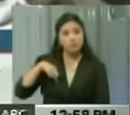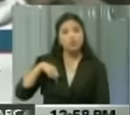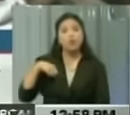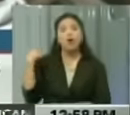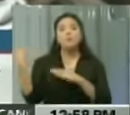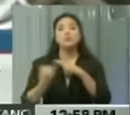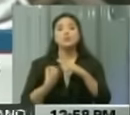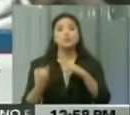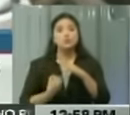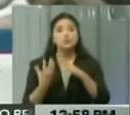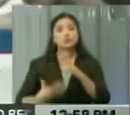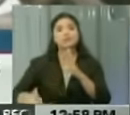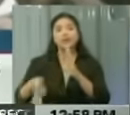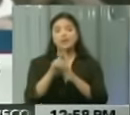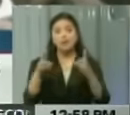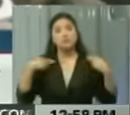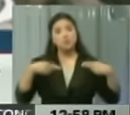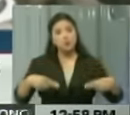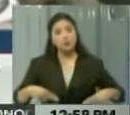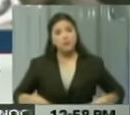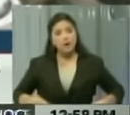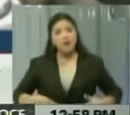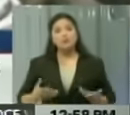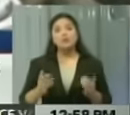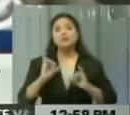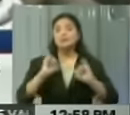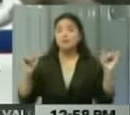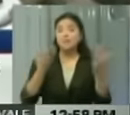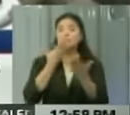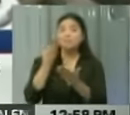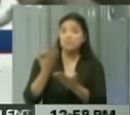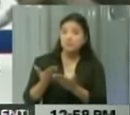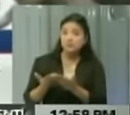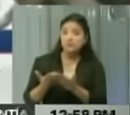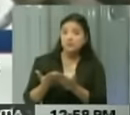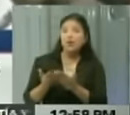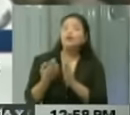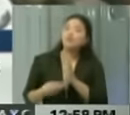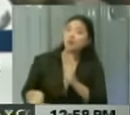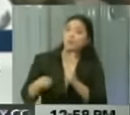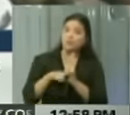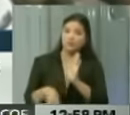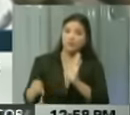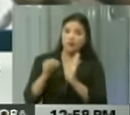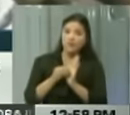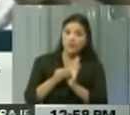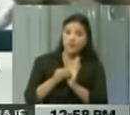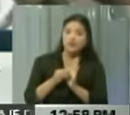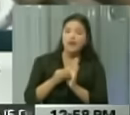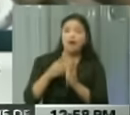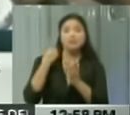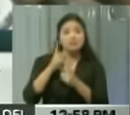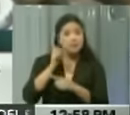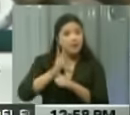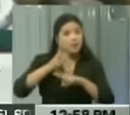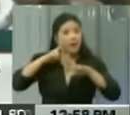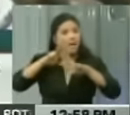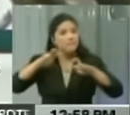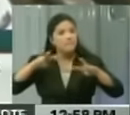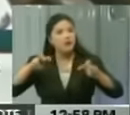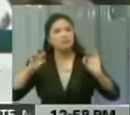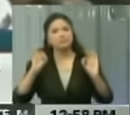Institución Nacional de Derechos Humanos, hemos solicitado, y lo reitero, que la investigación sea